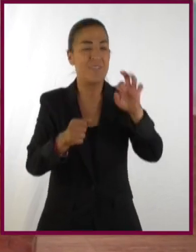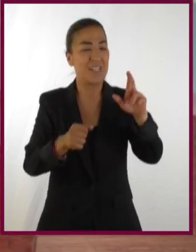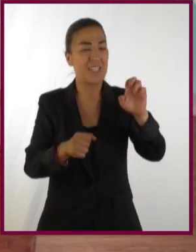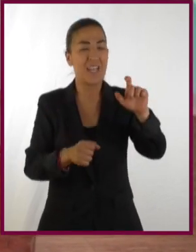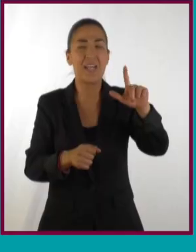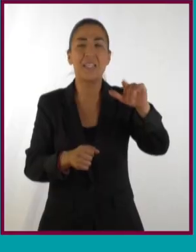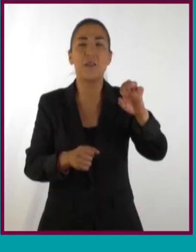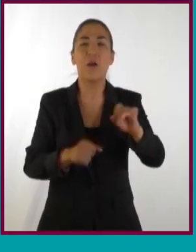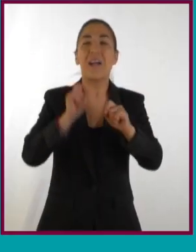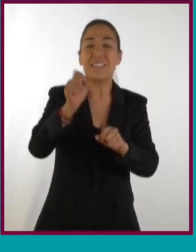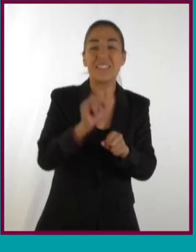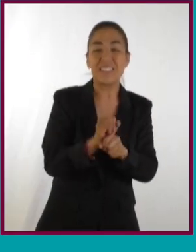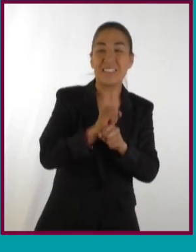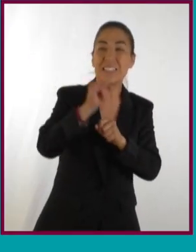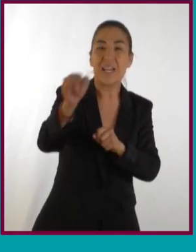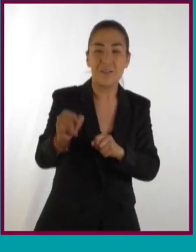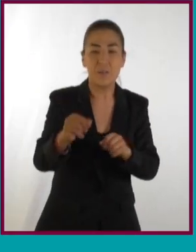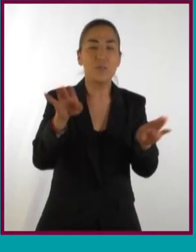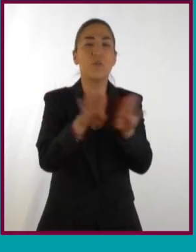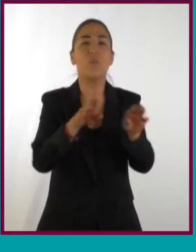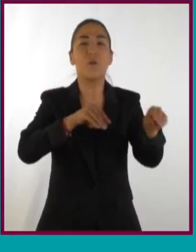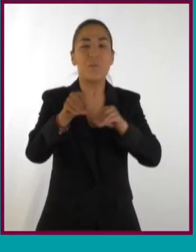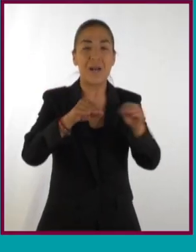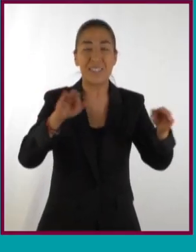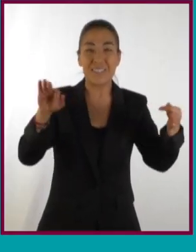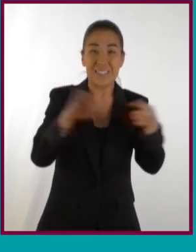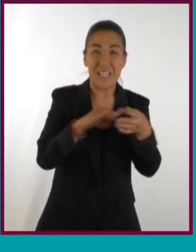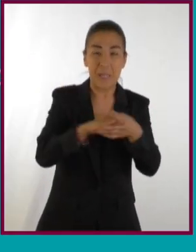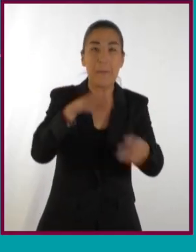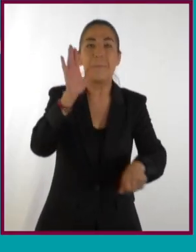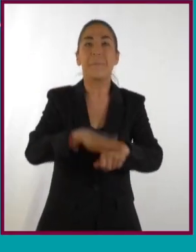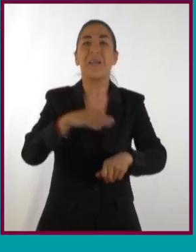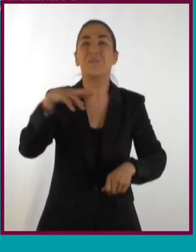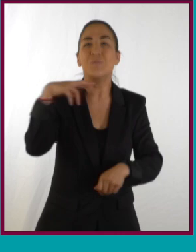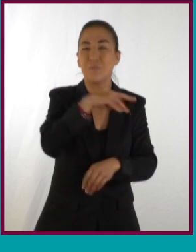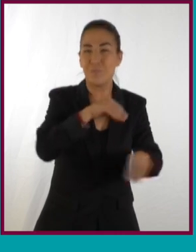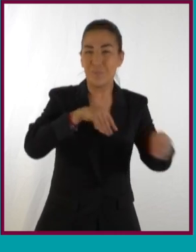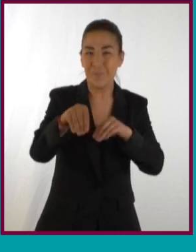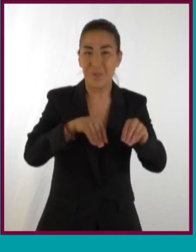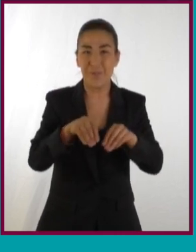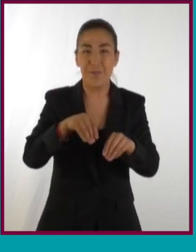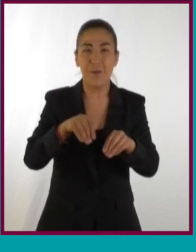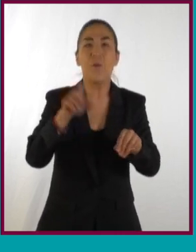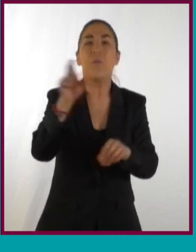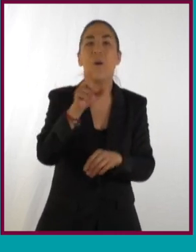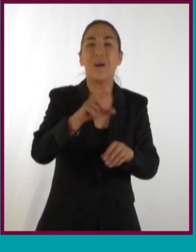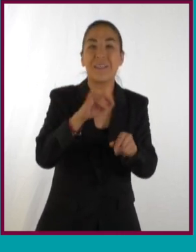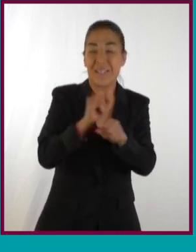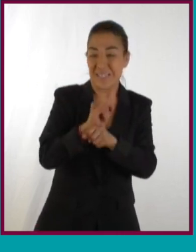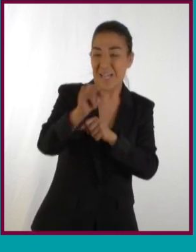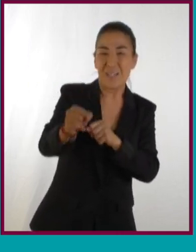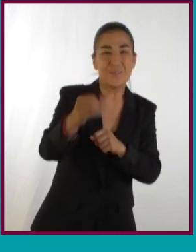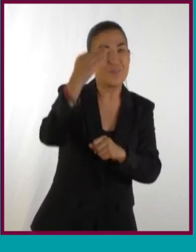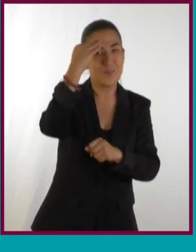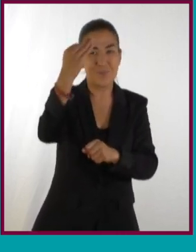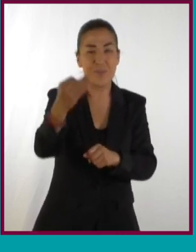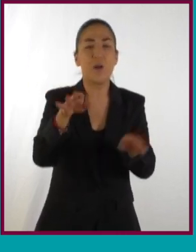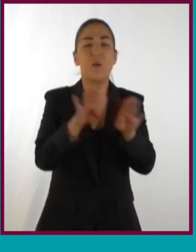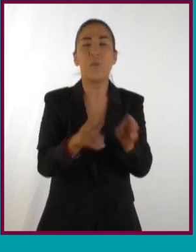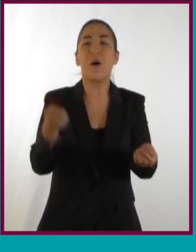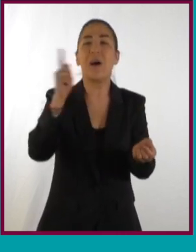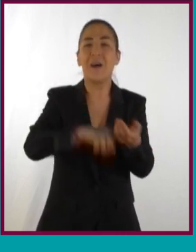Exactamente. Entonces, esta ley nos dice que cuando el planeta está cerca del Sol se mueve más rápido que cuando está lejos de la estrella.